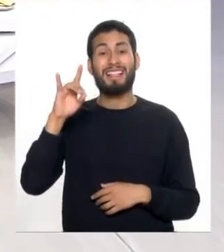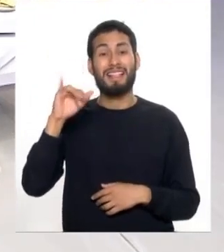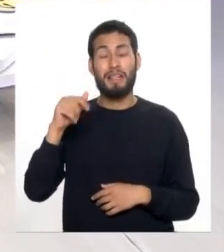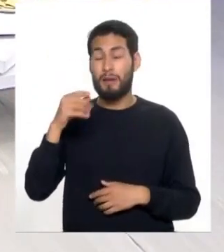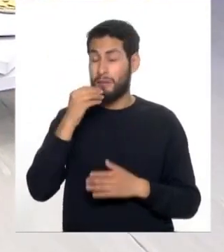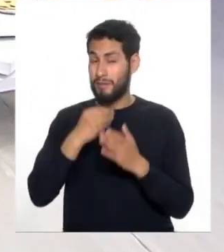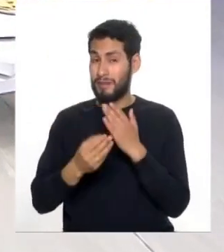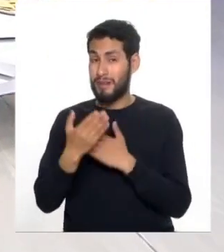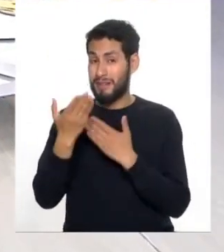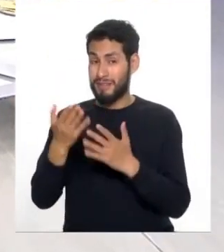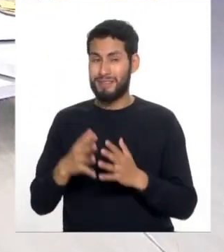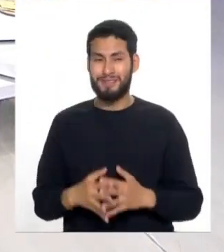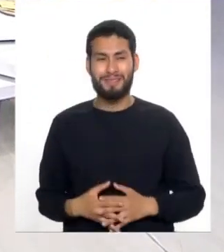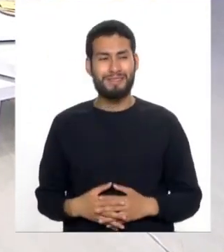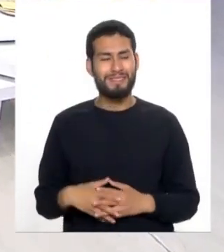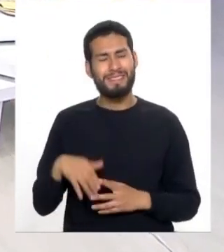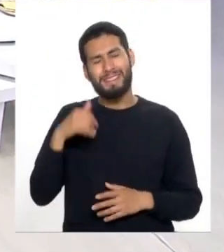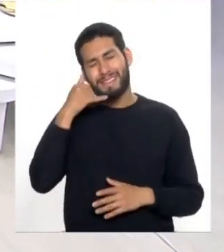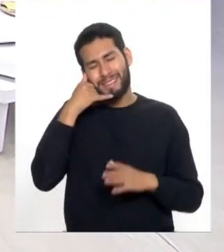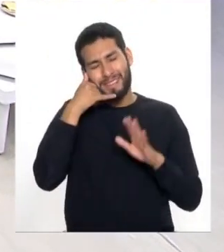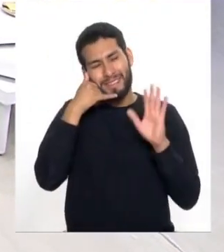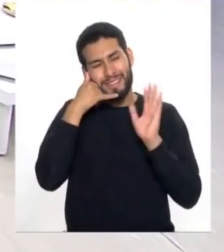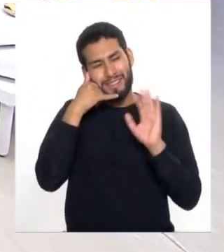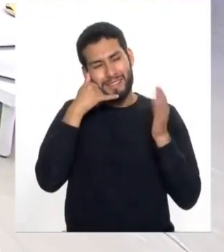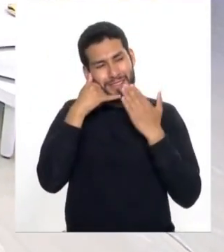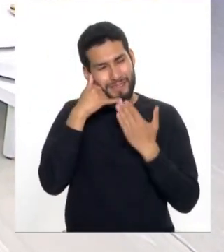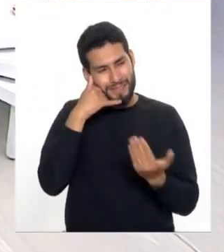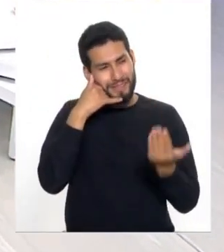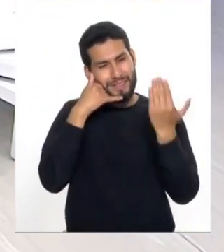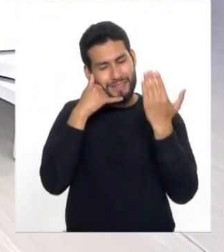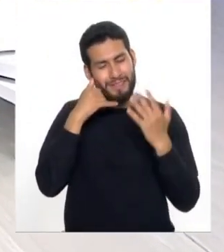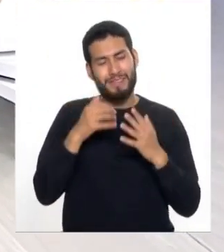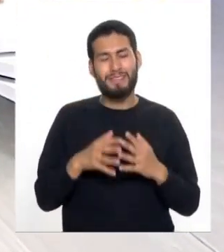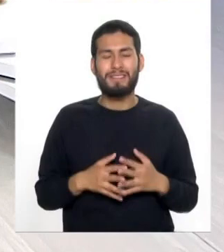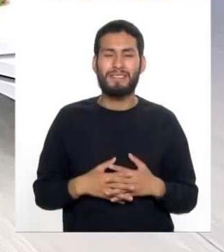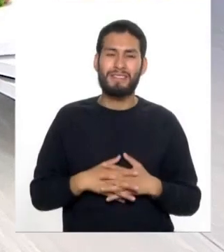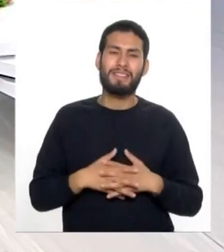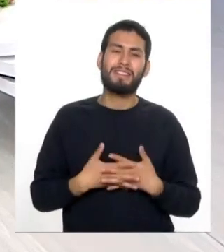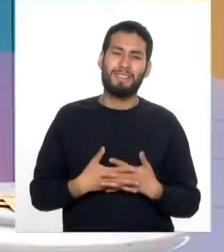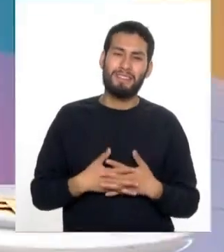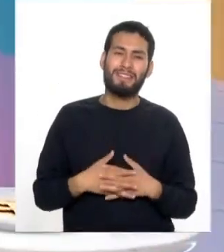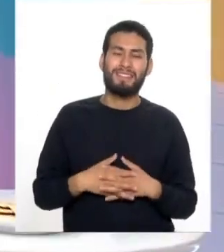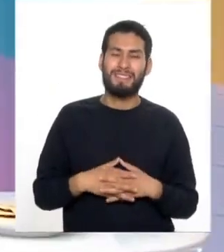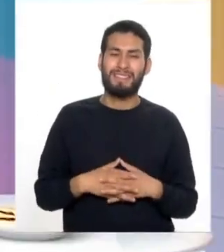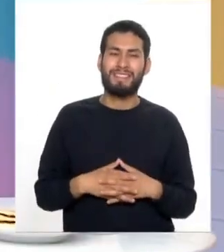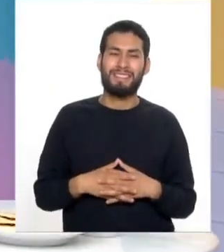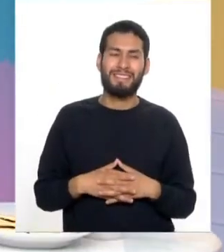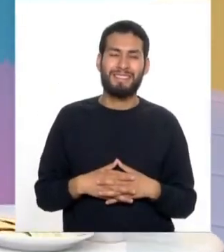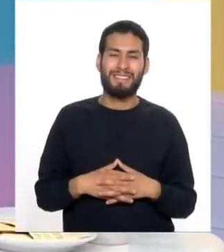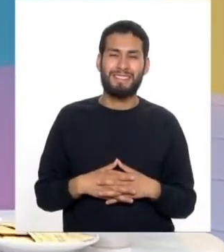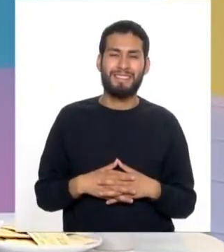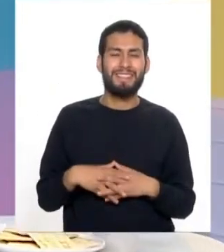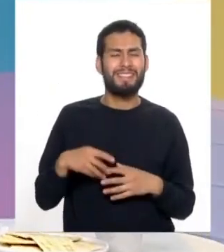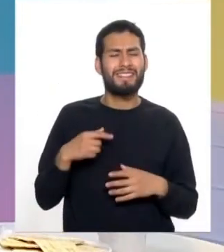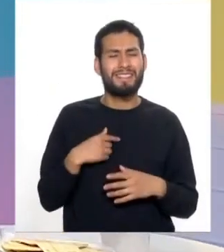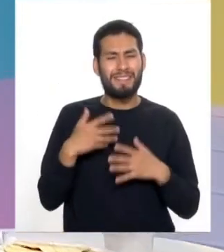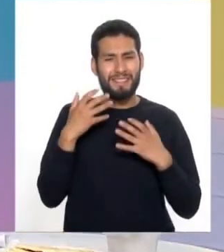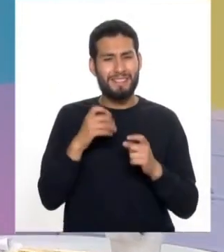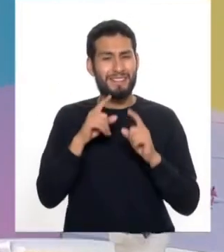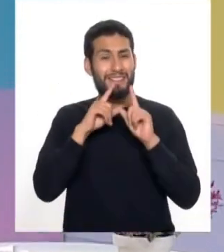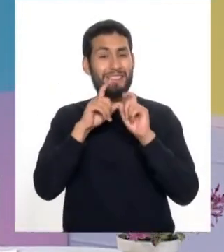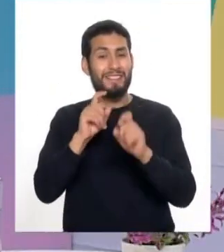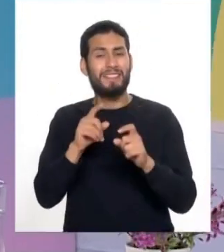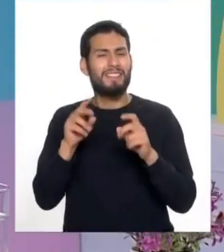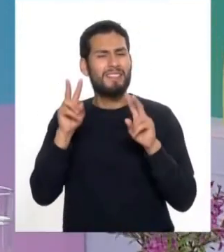días. Hola. Hola, buenos días. Buenos días, doctora. A ver, le quería hacer una pregunta